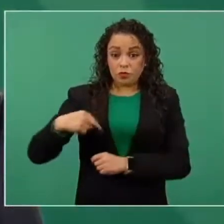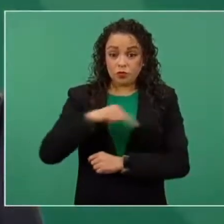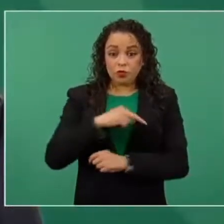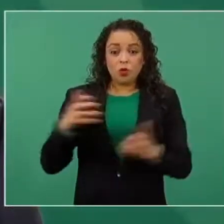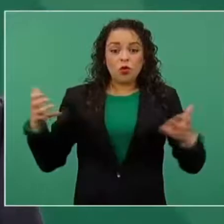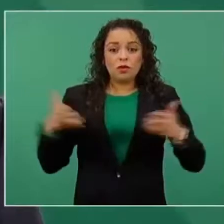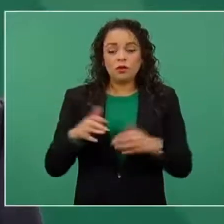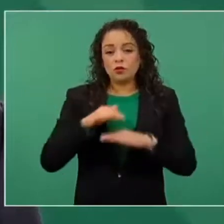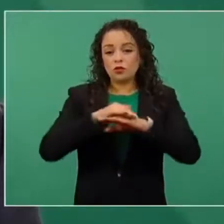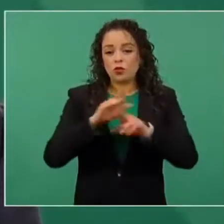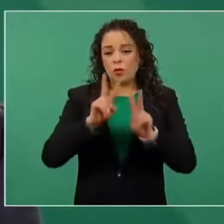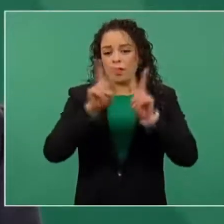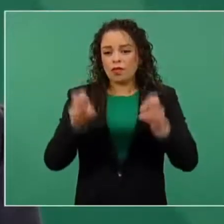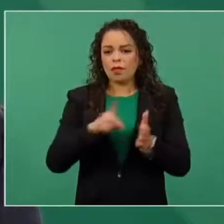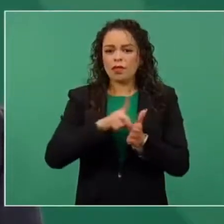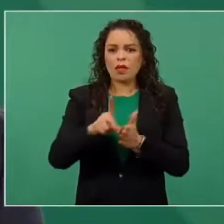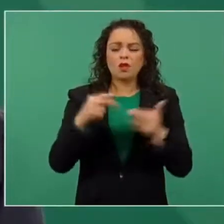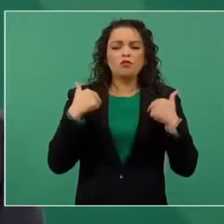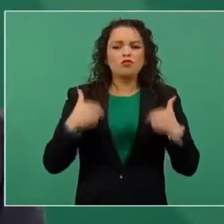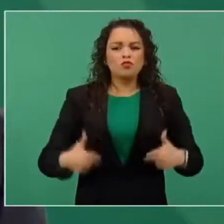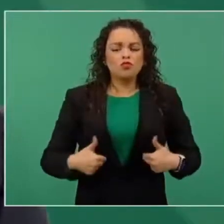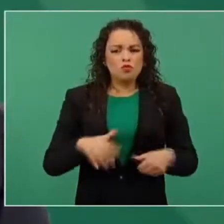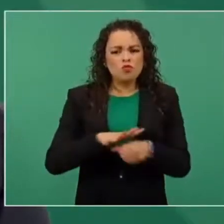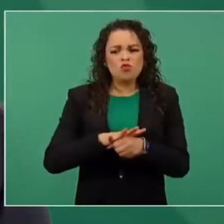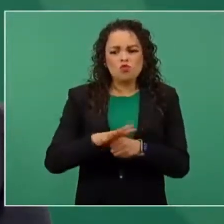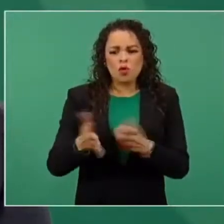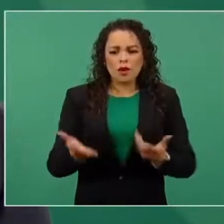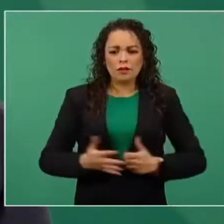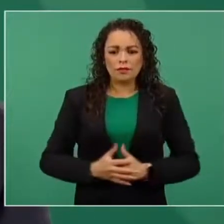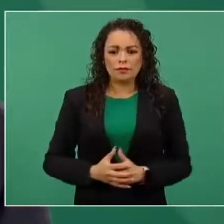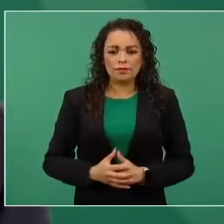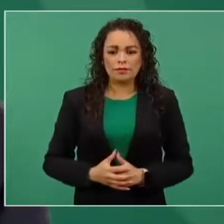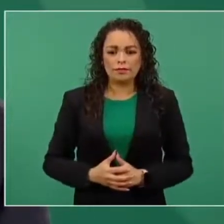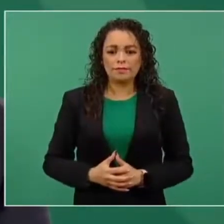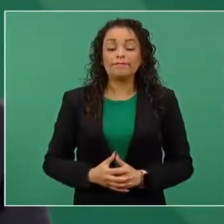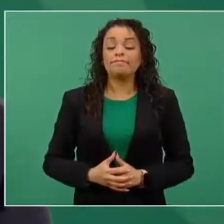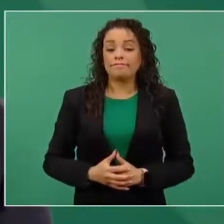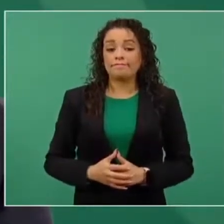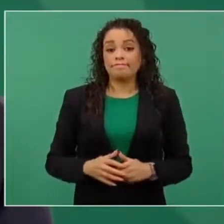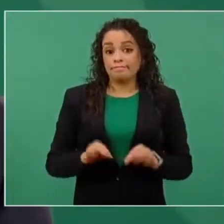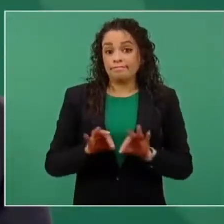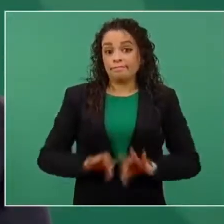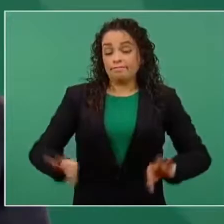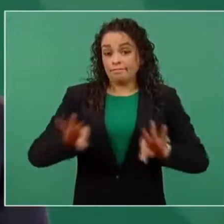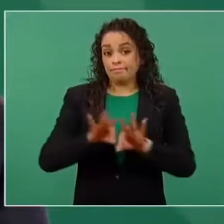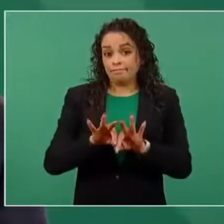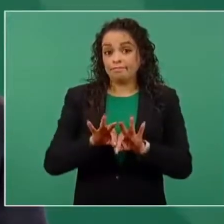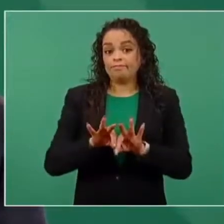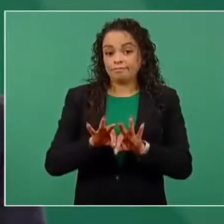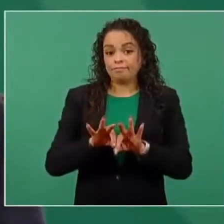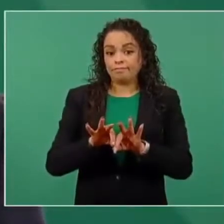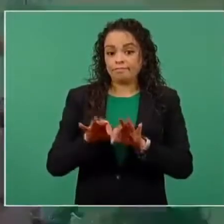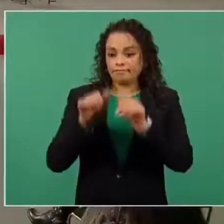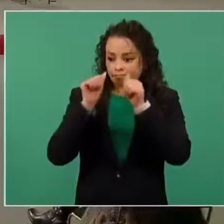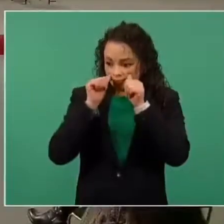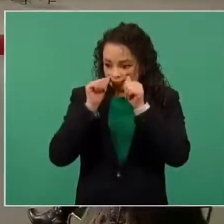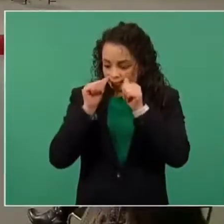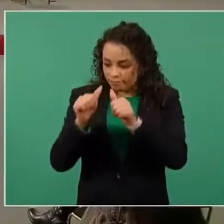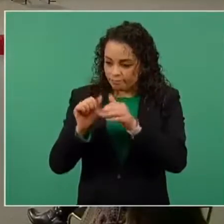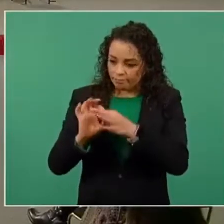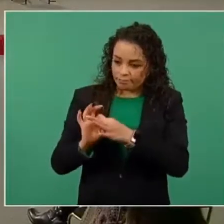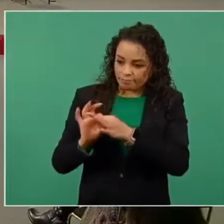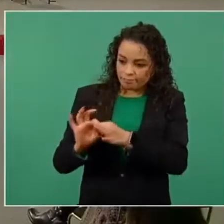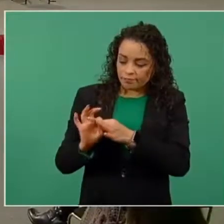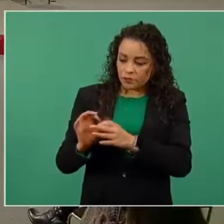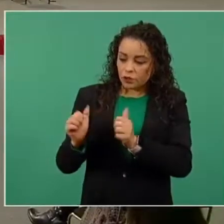de derechos humanos ha sido el restablecer una relación de atención y de respuesta a